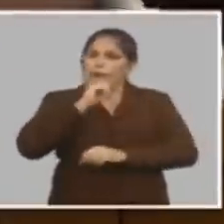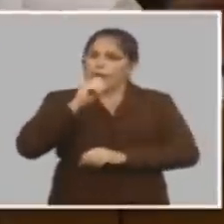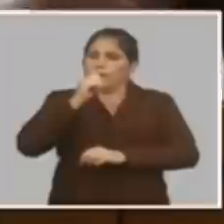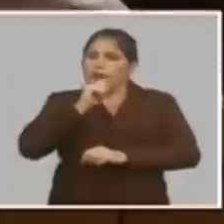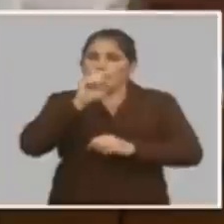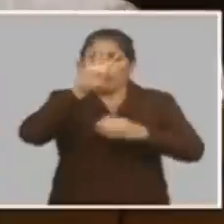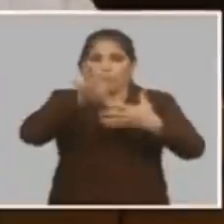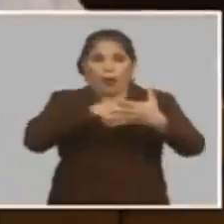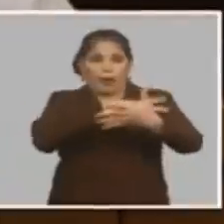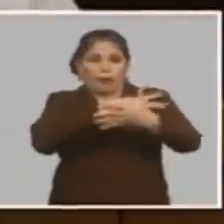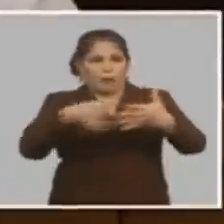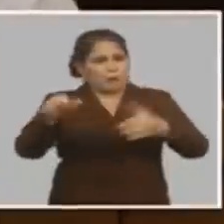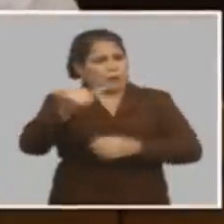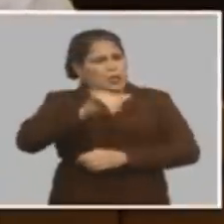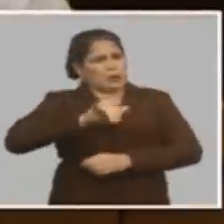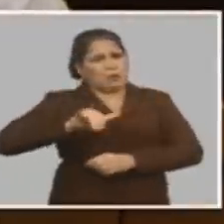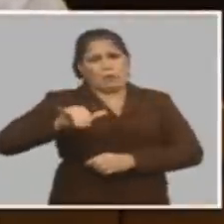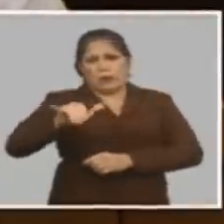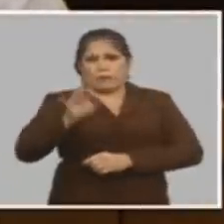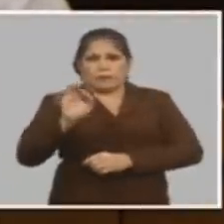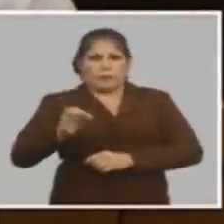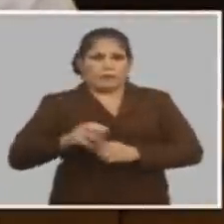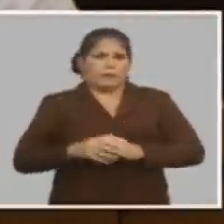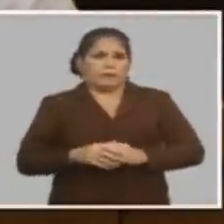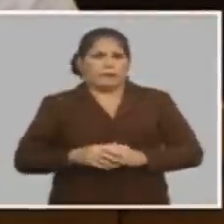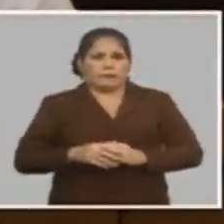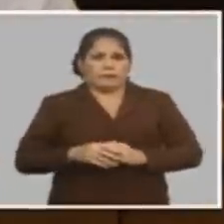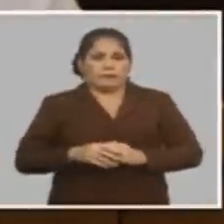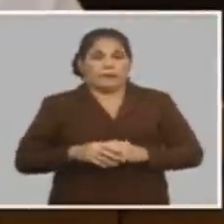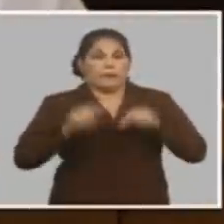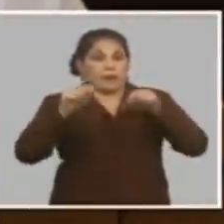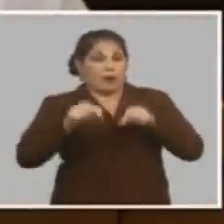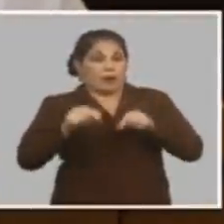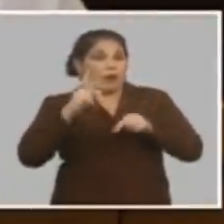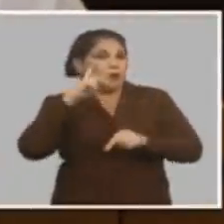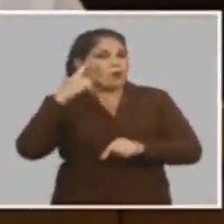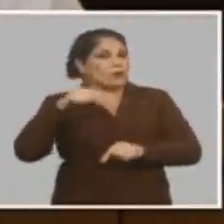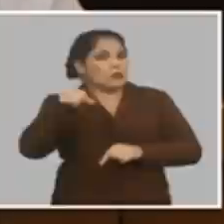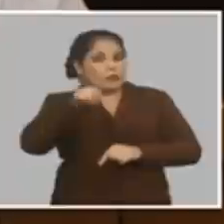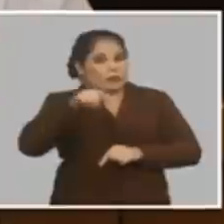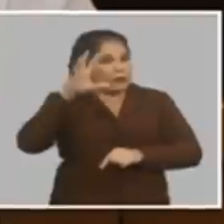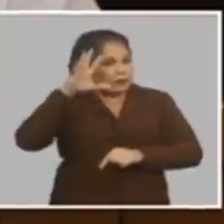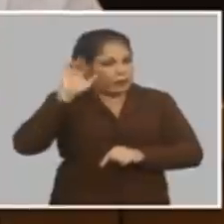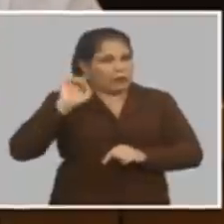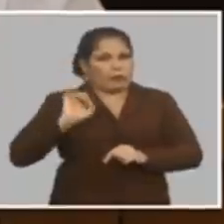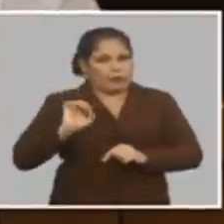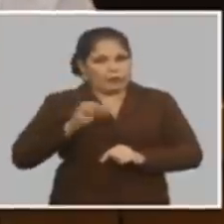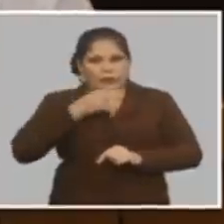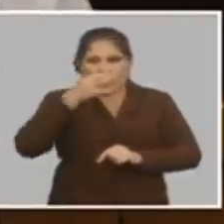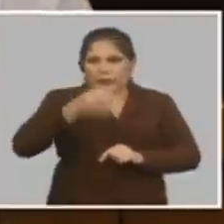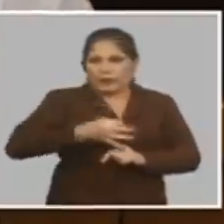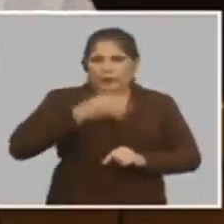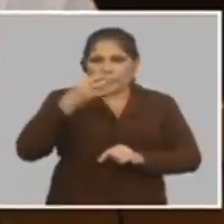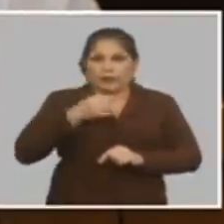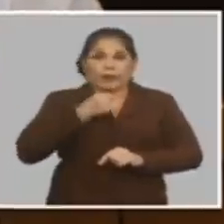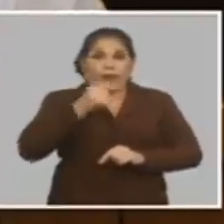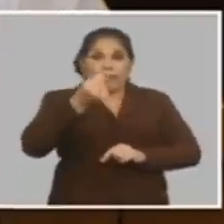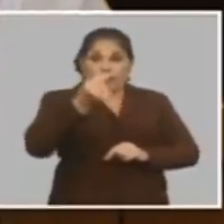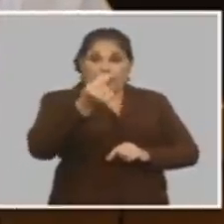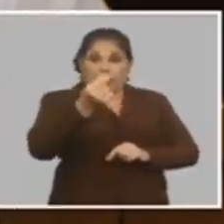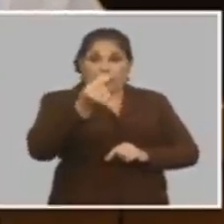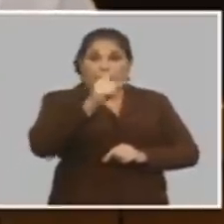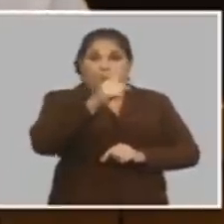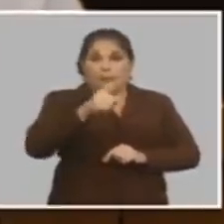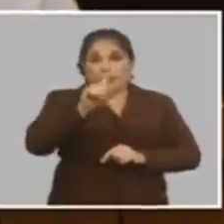porque las nóminas son iguales por un monto y demás ahora no sé si nos damos cuenta si la devaluación es